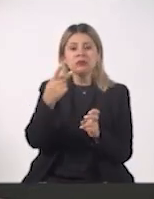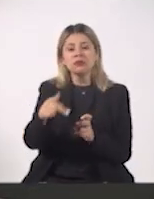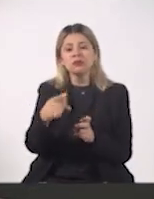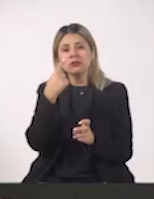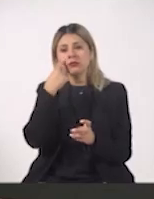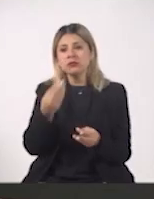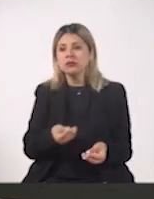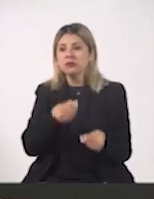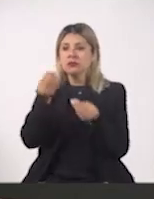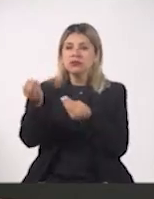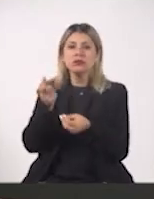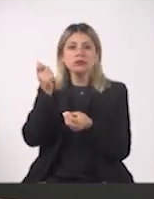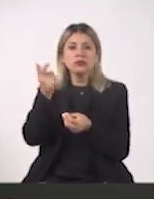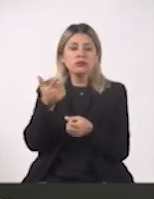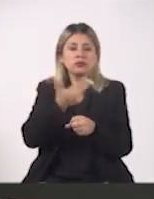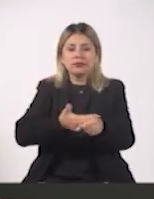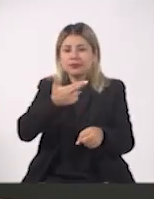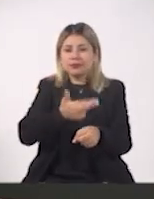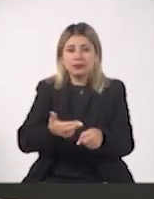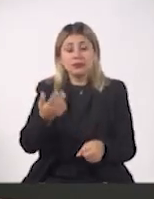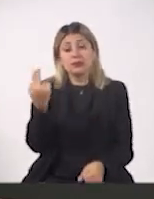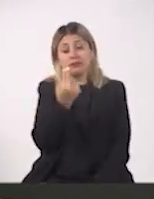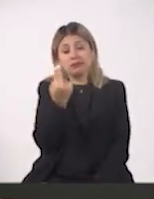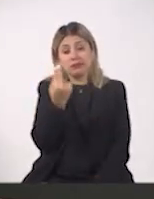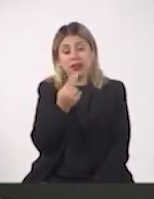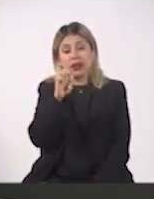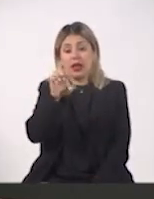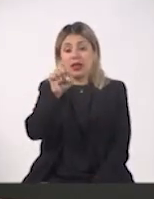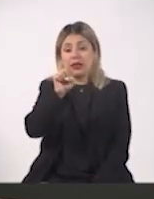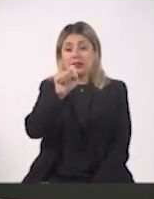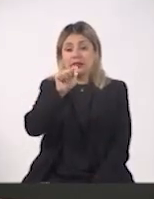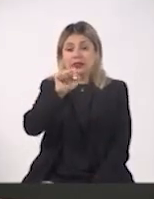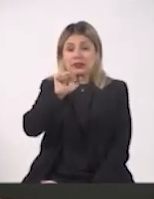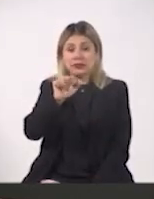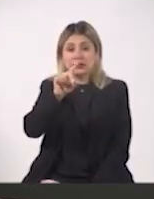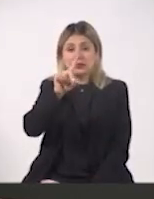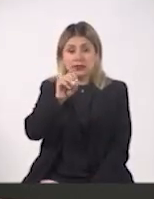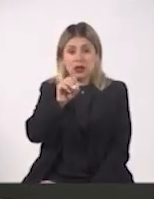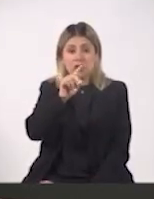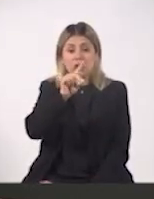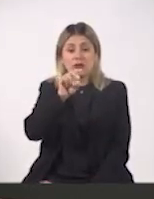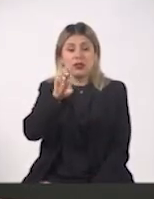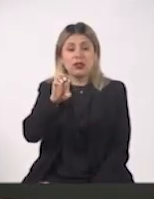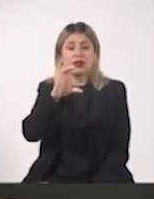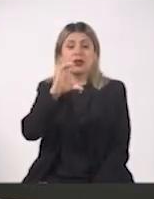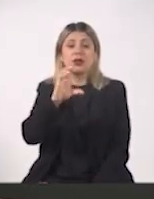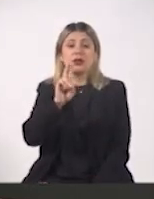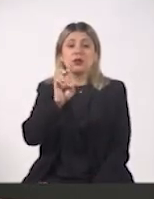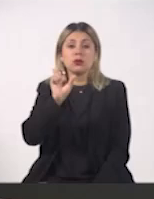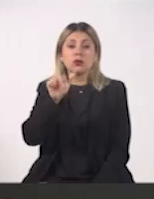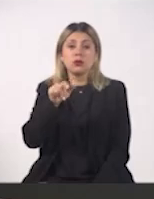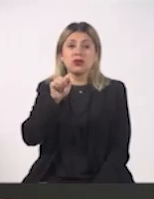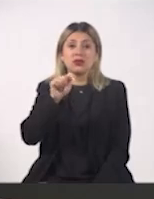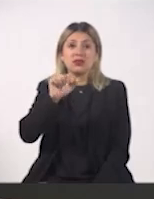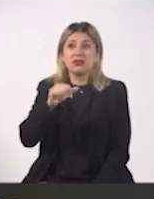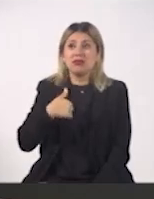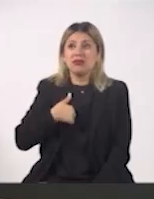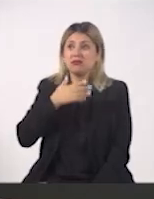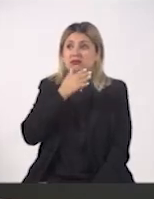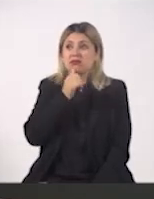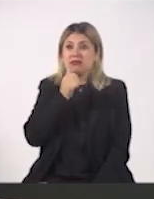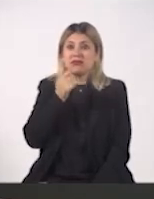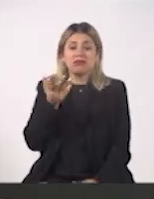o llegas a hacer algún trámite y te dicen, el estado de cuenta bancario. dices, ching, ¿de dónde lo saco? El correo no me llegó, la última,